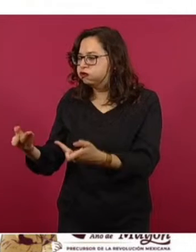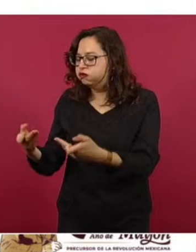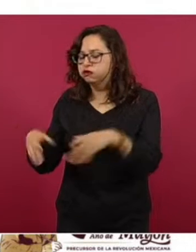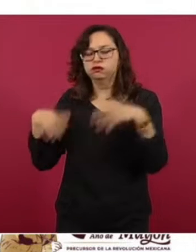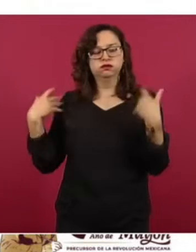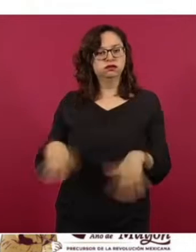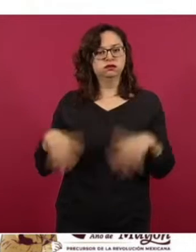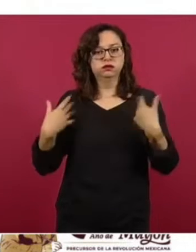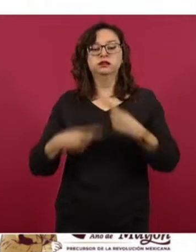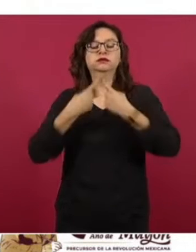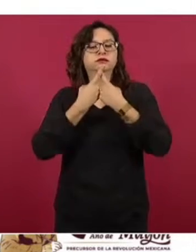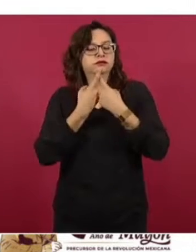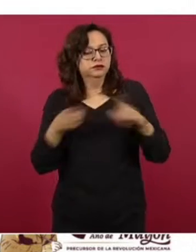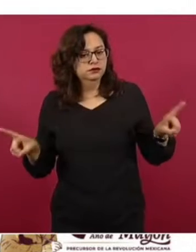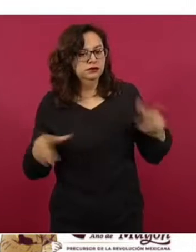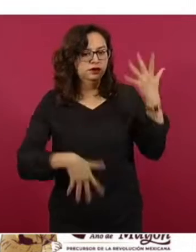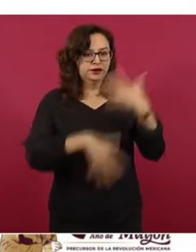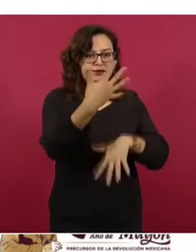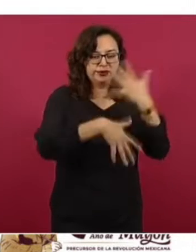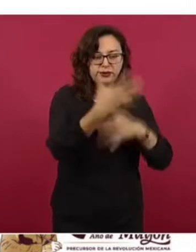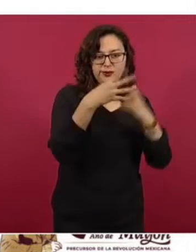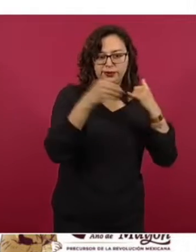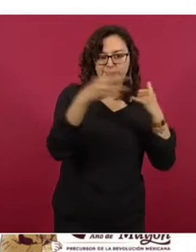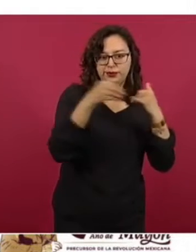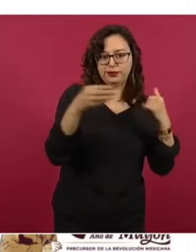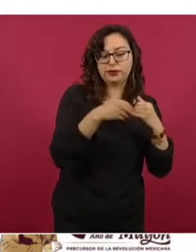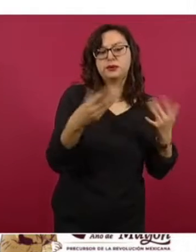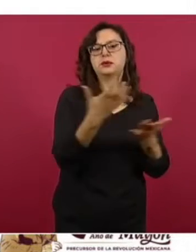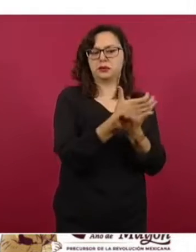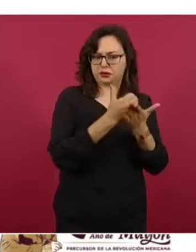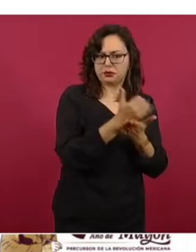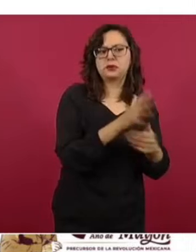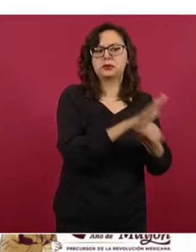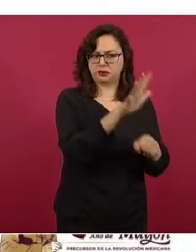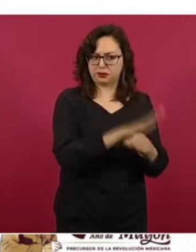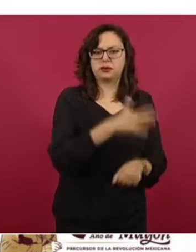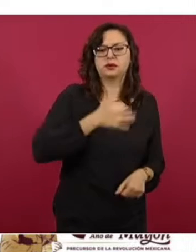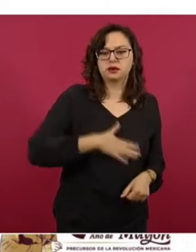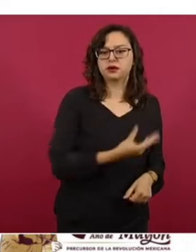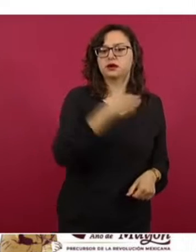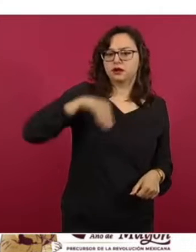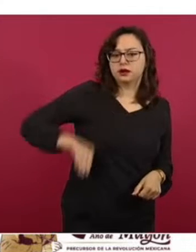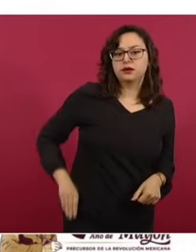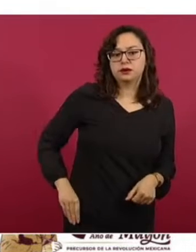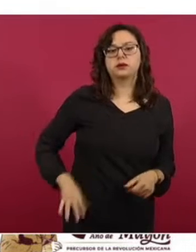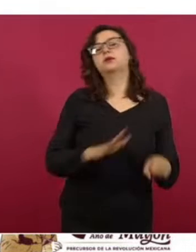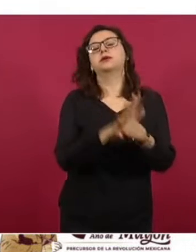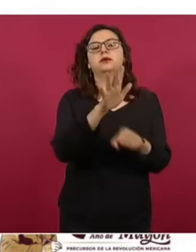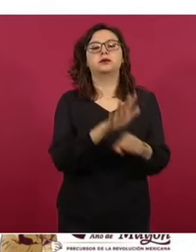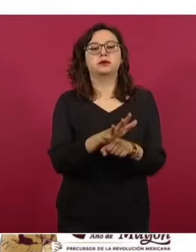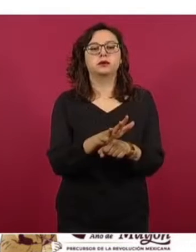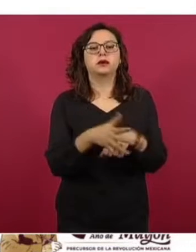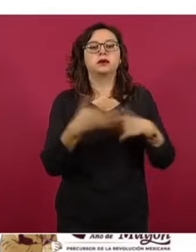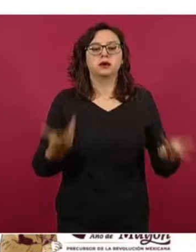margen de 15 centavos. En Veracruz, Veracruz, servicio Sheven, que es